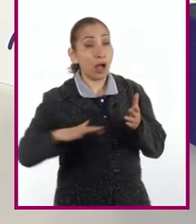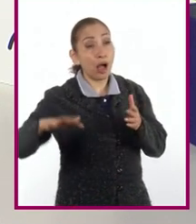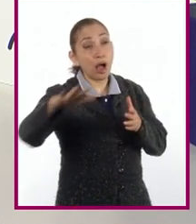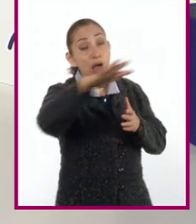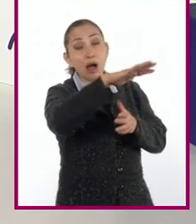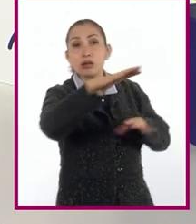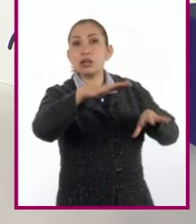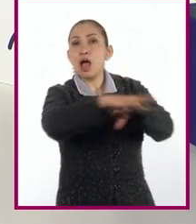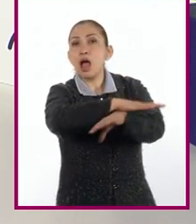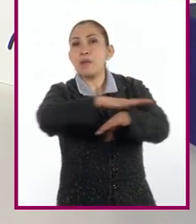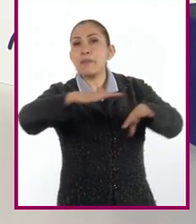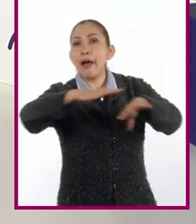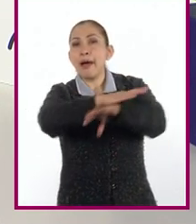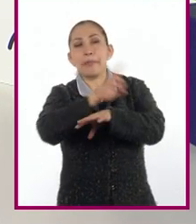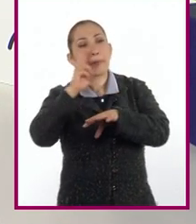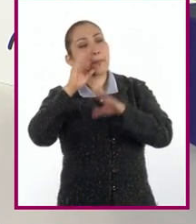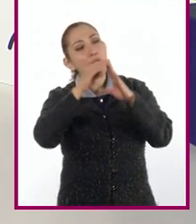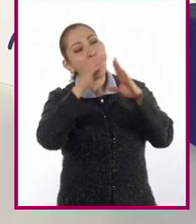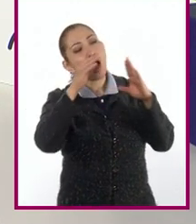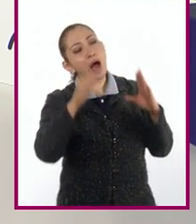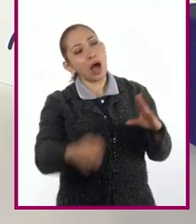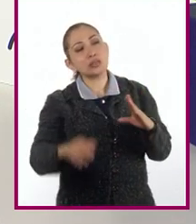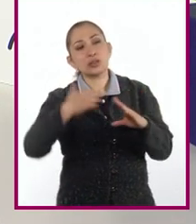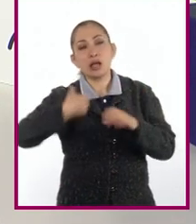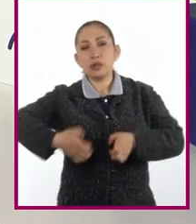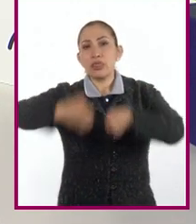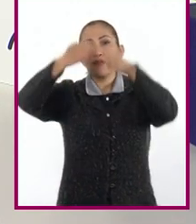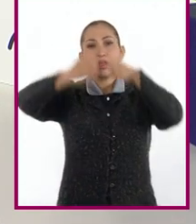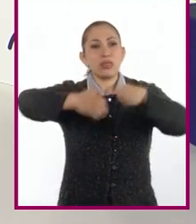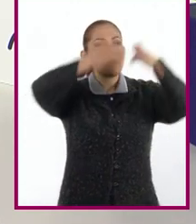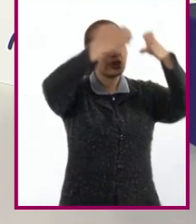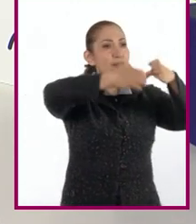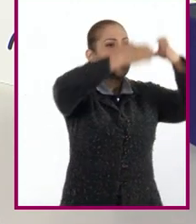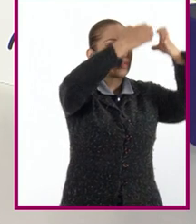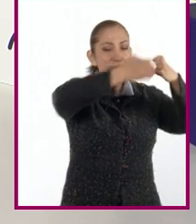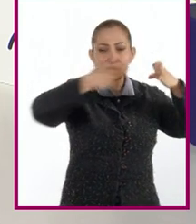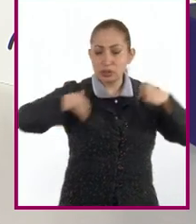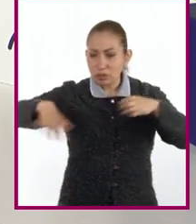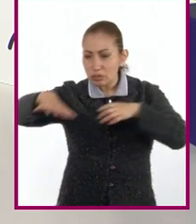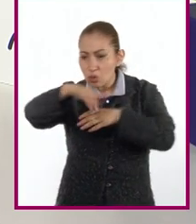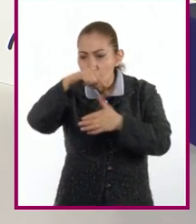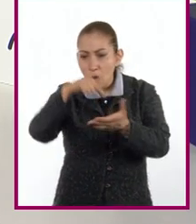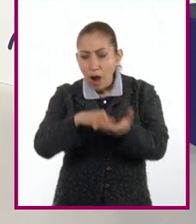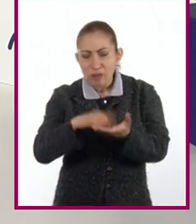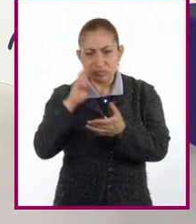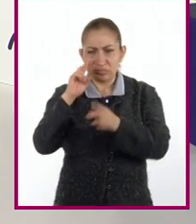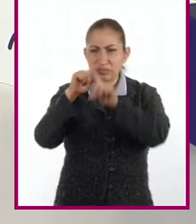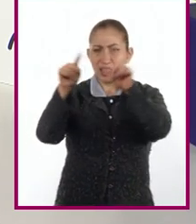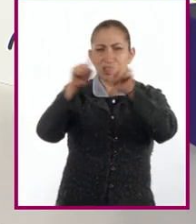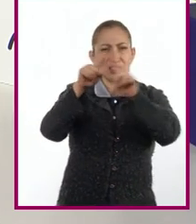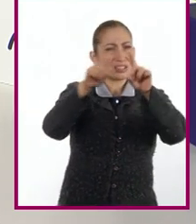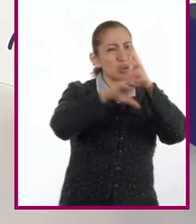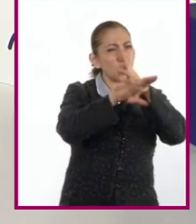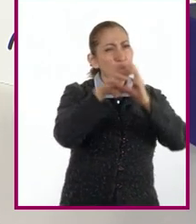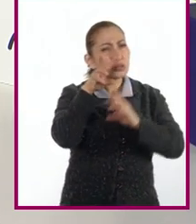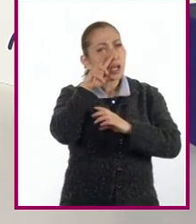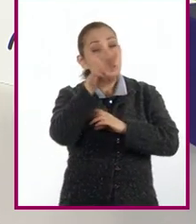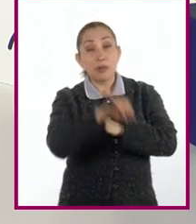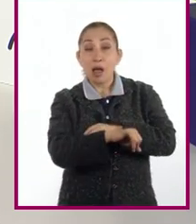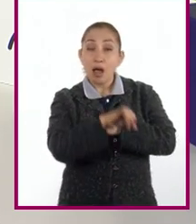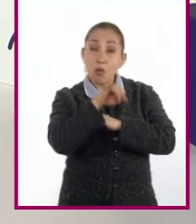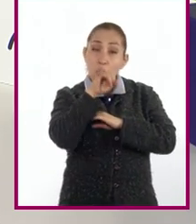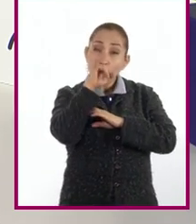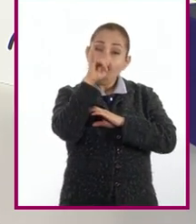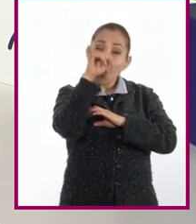cambia. Vemos las casas, unidades habitacionales, edificios y demás estructuras. En las zonas alejadas